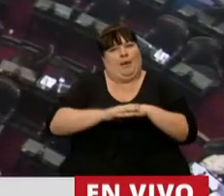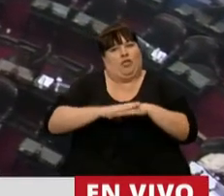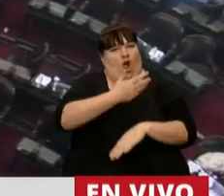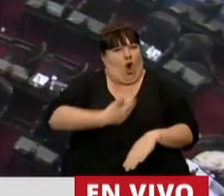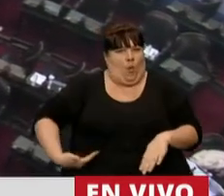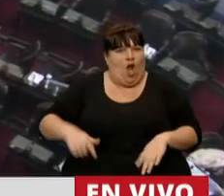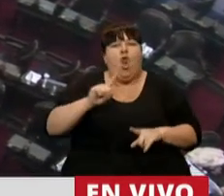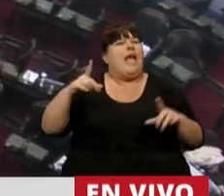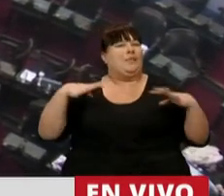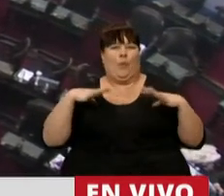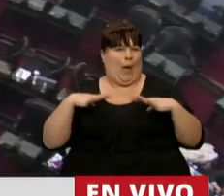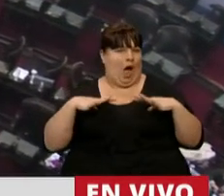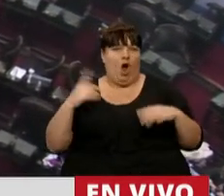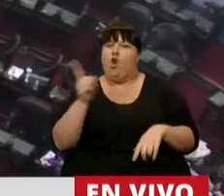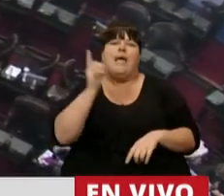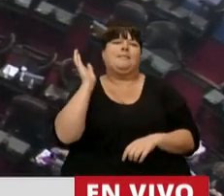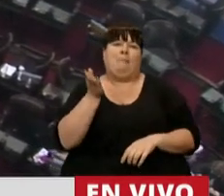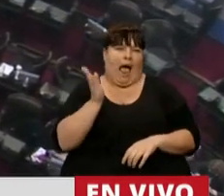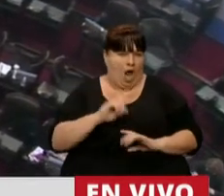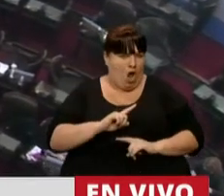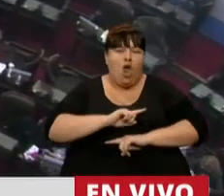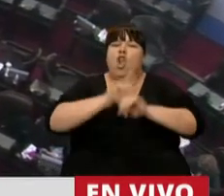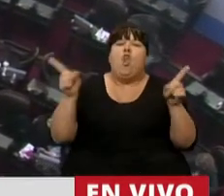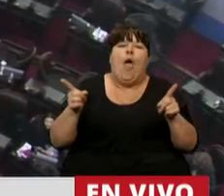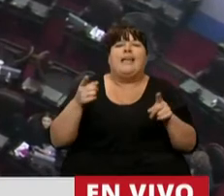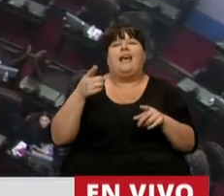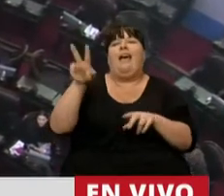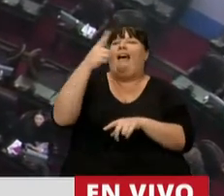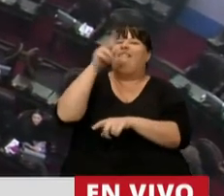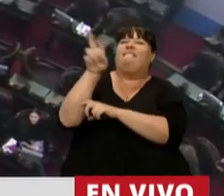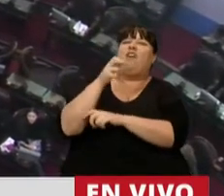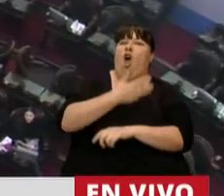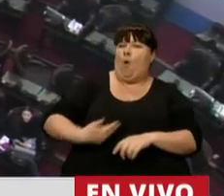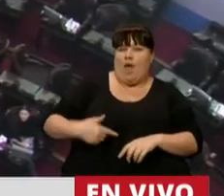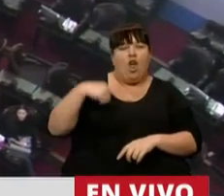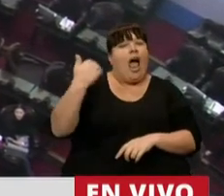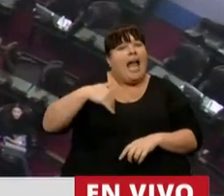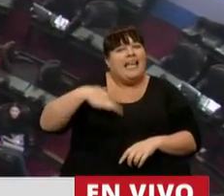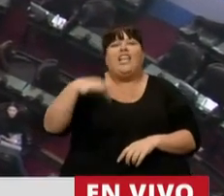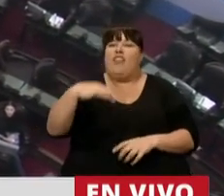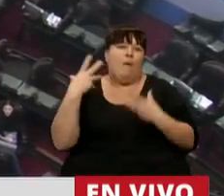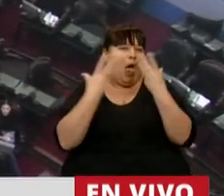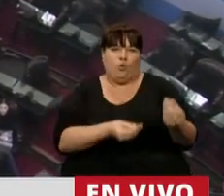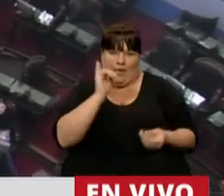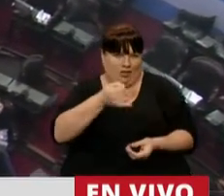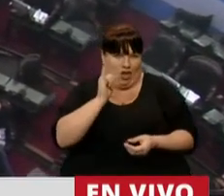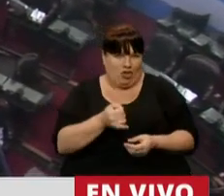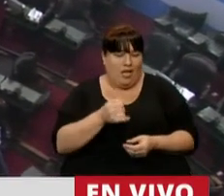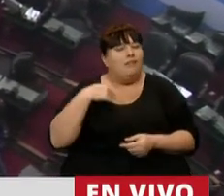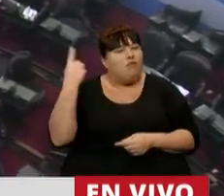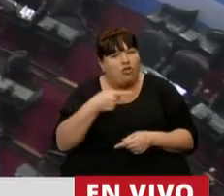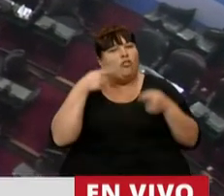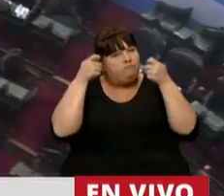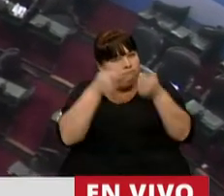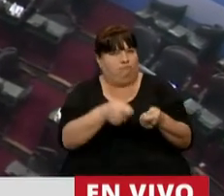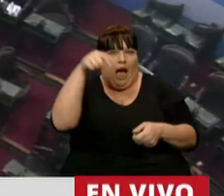No son vagos, no son malos, no son choriplaneros. Son argentinos que necesitan una ayuda y en ese sentido estamos